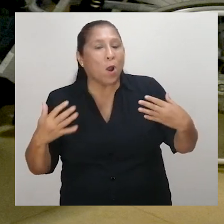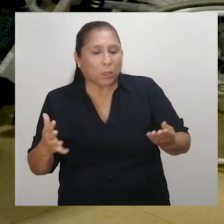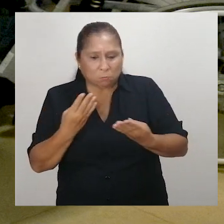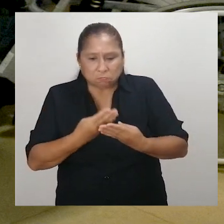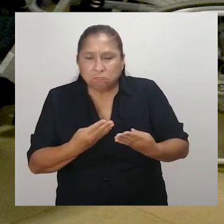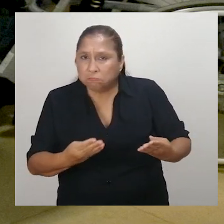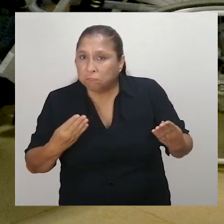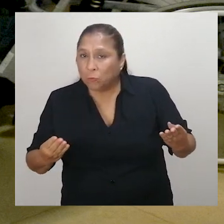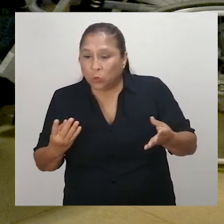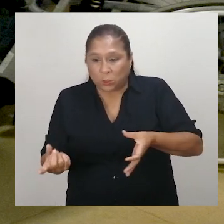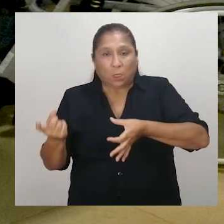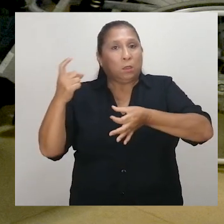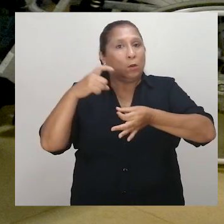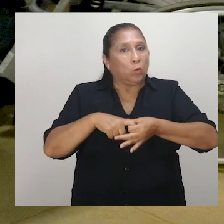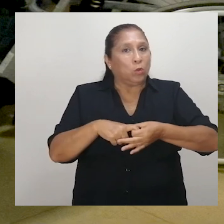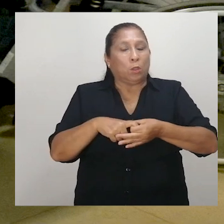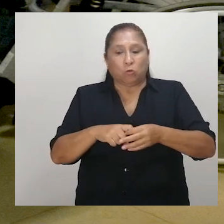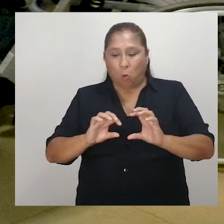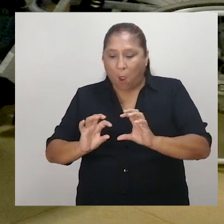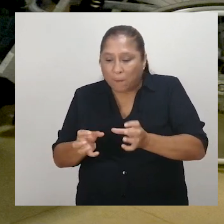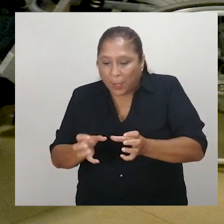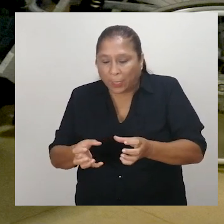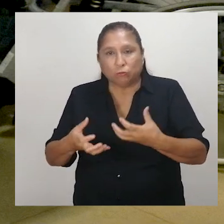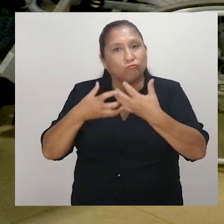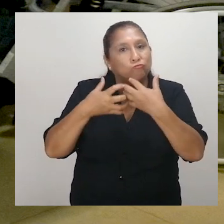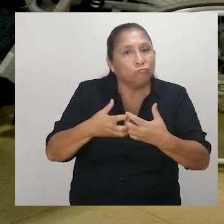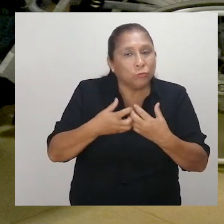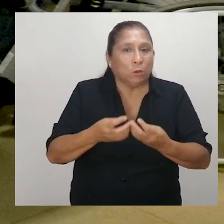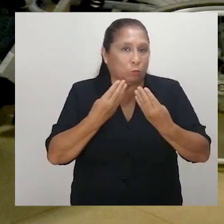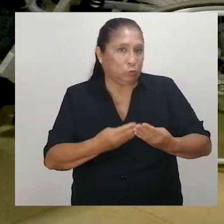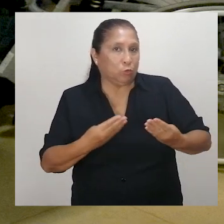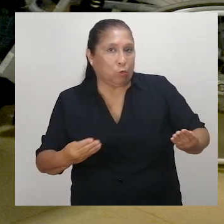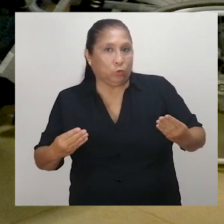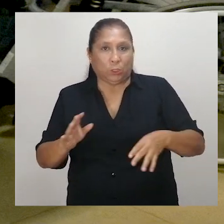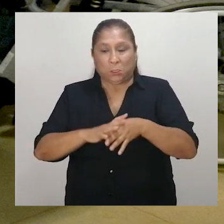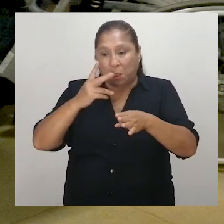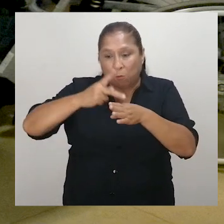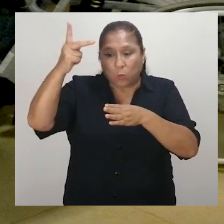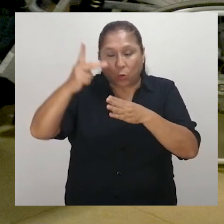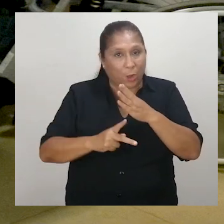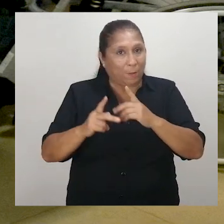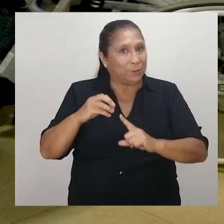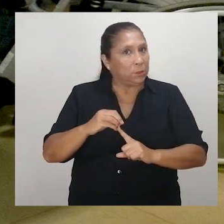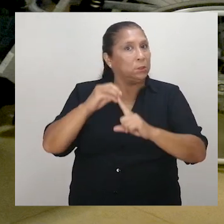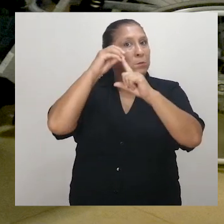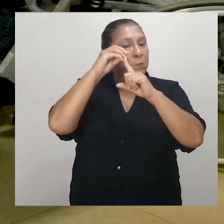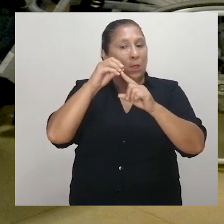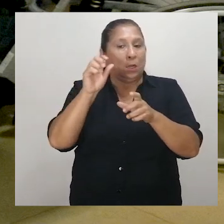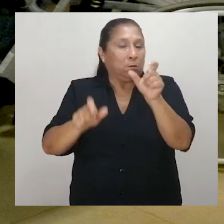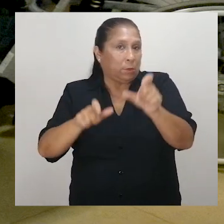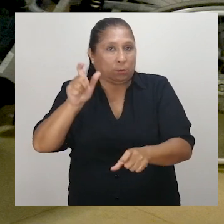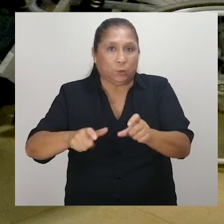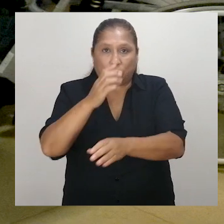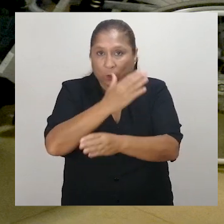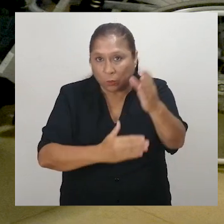trata de cualquier tipo de producto, incluyendo dispositivos, equipos, instrumentos y software fabricados especialmente para personas con